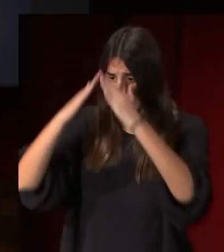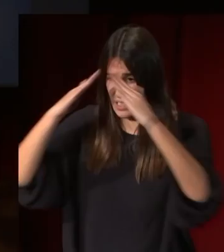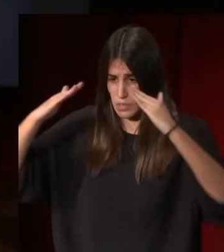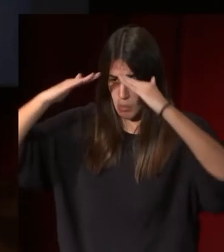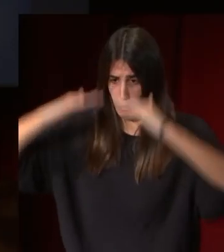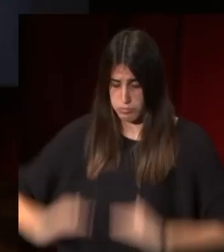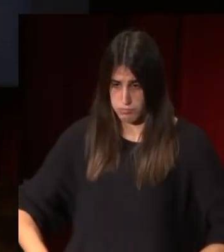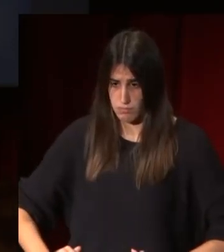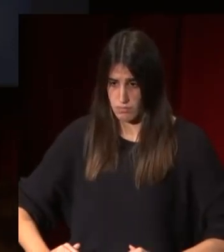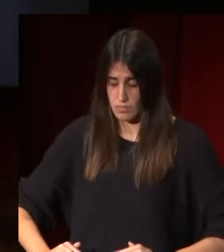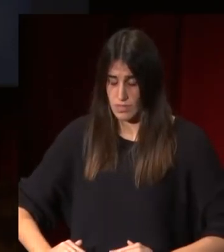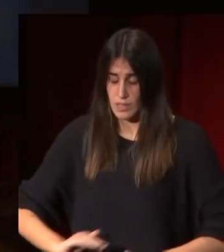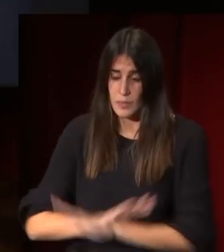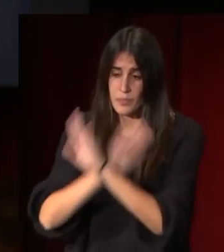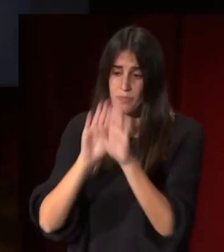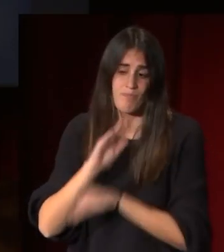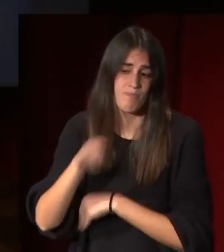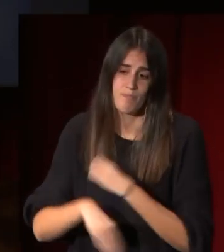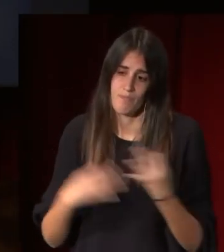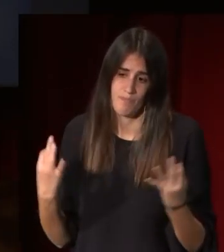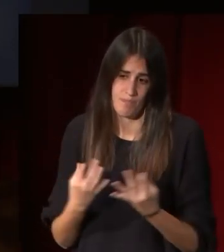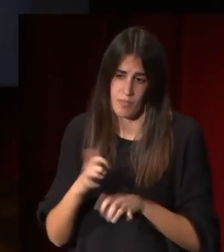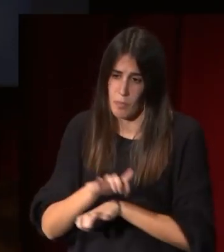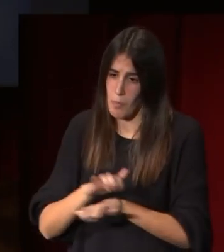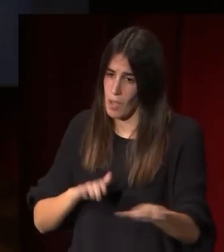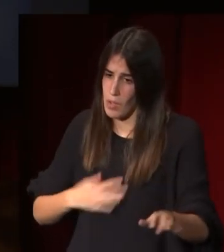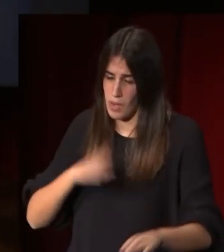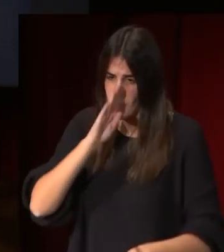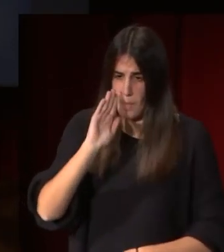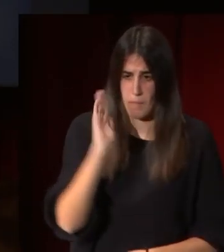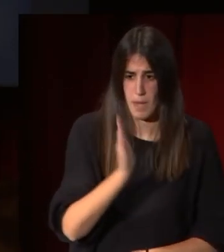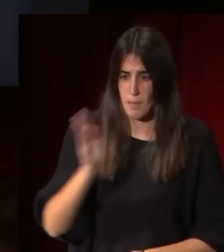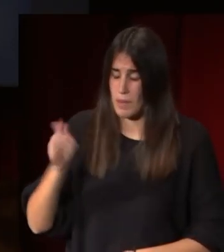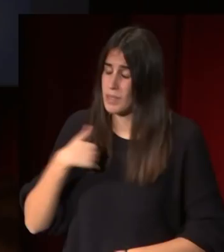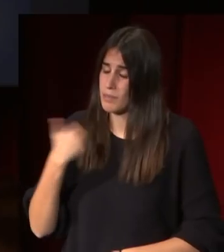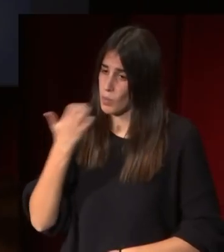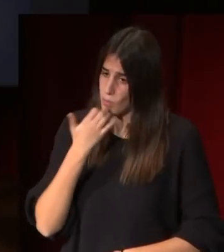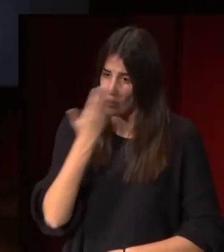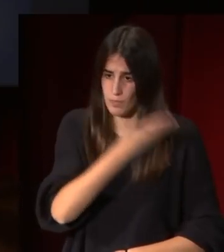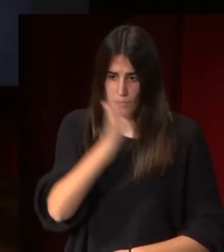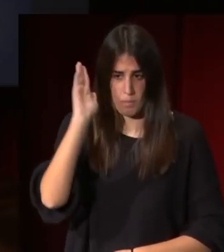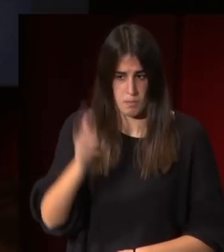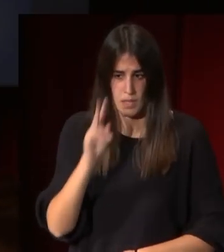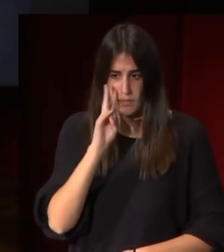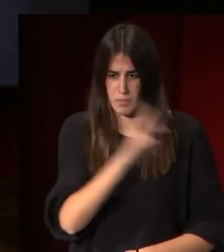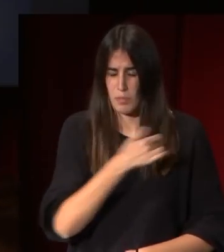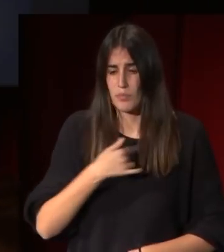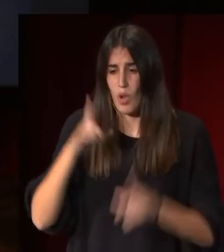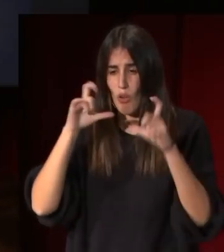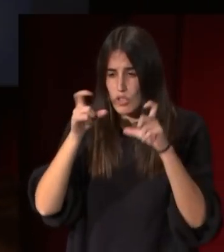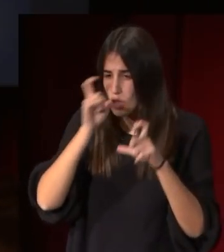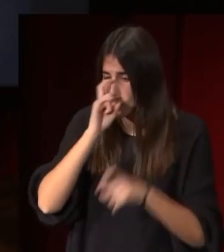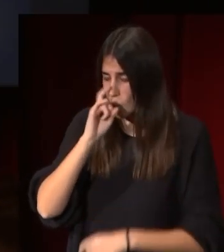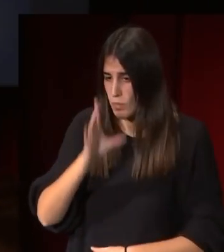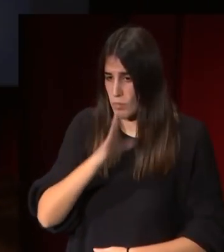y el resultado es un digamos que muchas obras quedan afectadas esta queda afectada como se puede ver son fotos antiguas por eso no